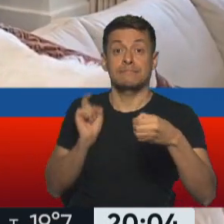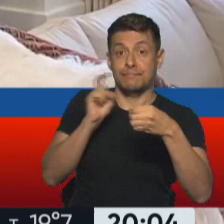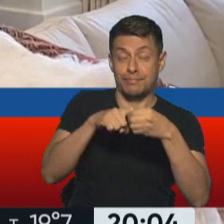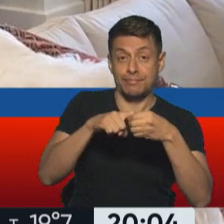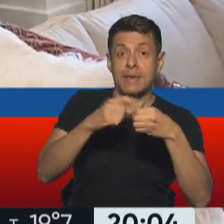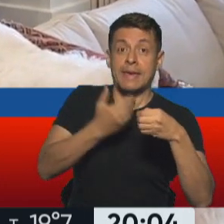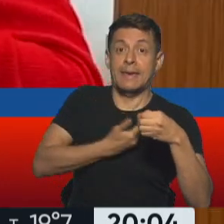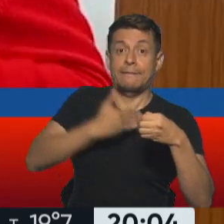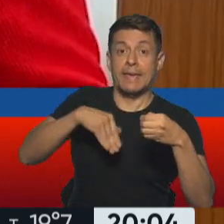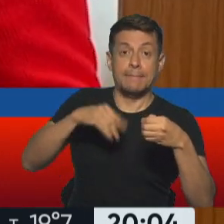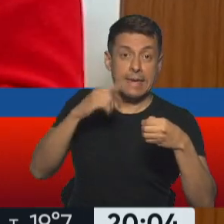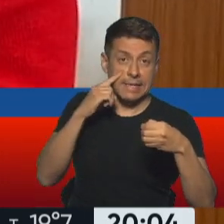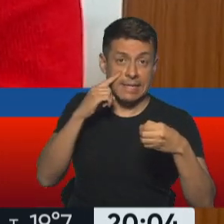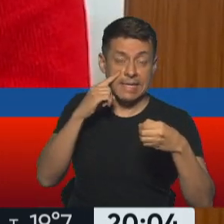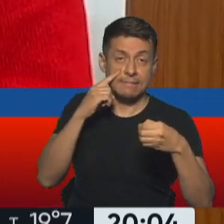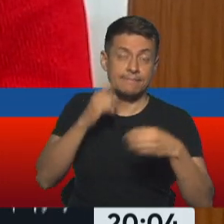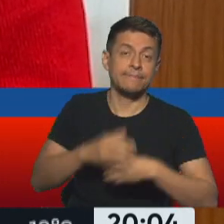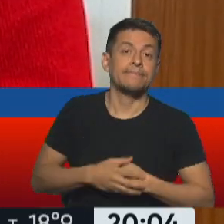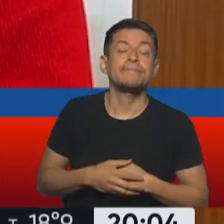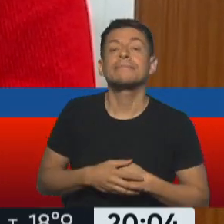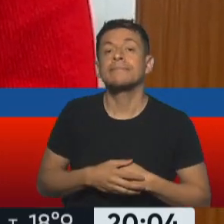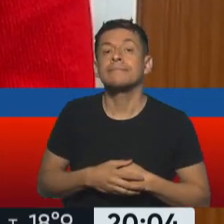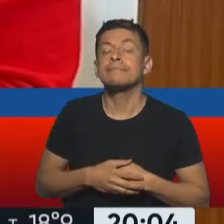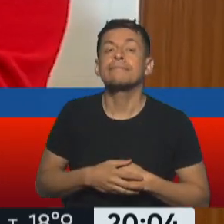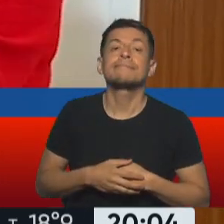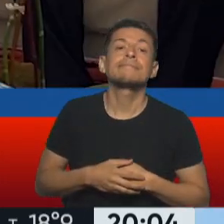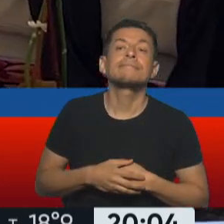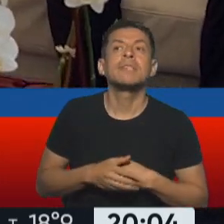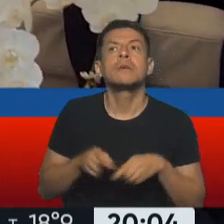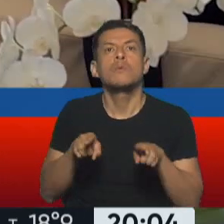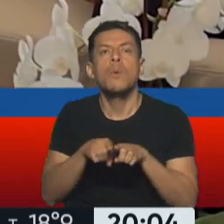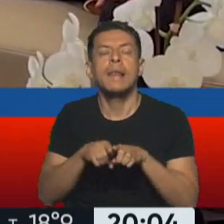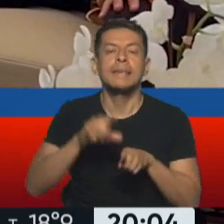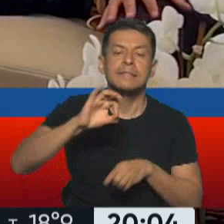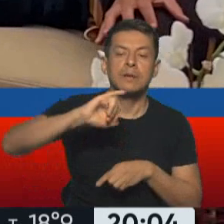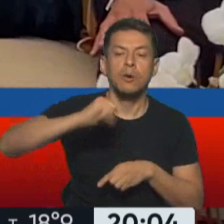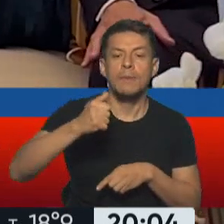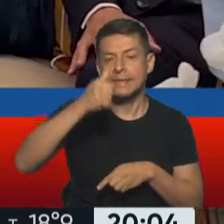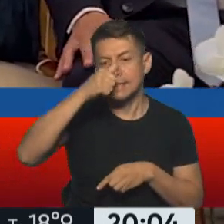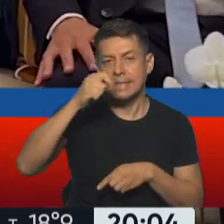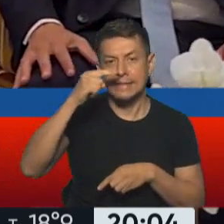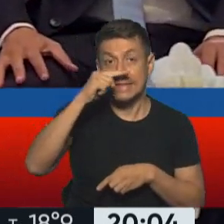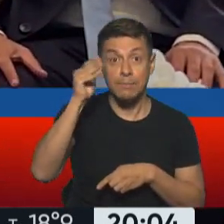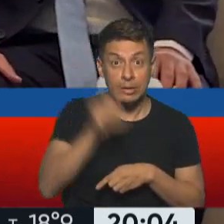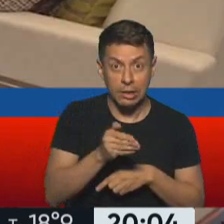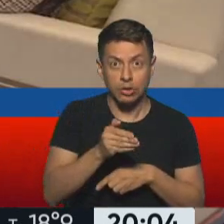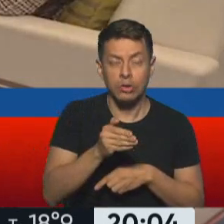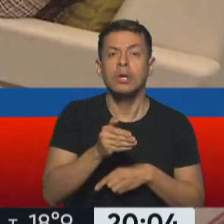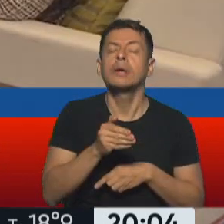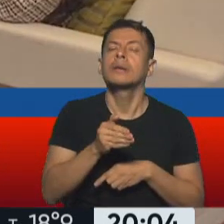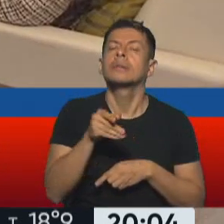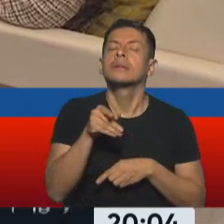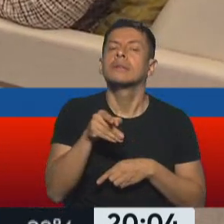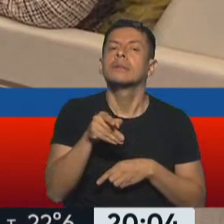cuota que tenemos como país dentro del Fondo Monetario Internacional, que es el equivalente al 0,67%, nos tienen que